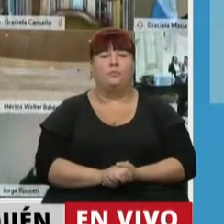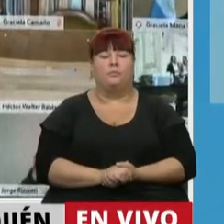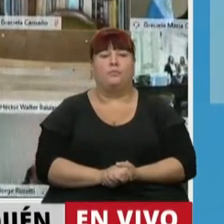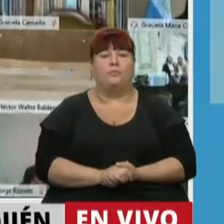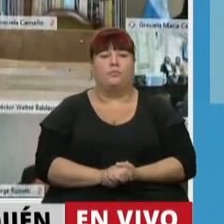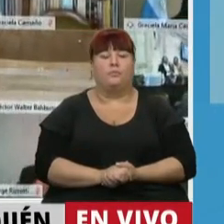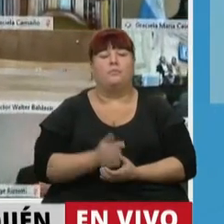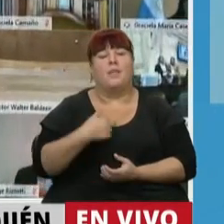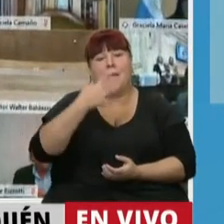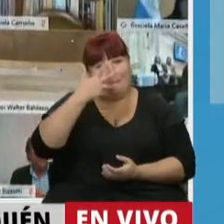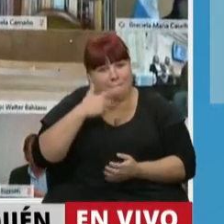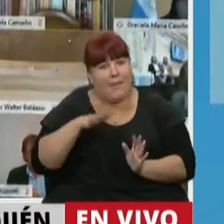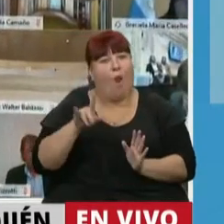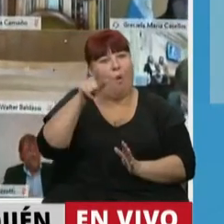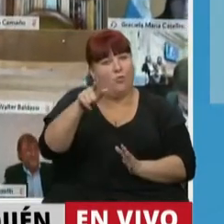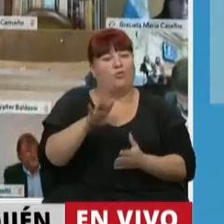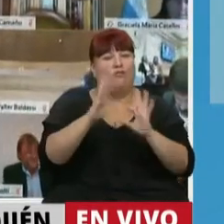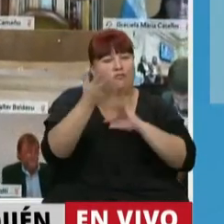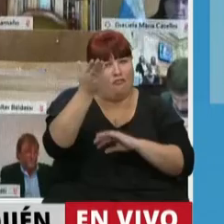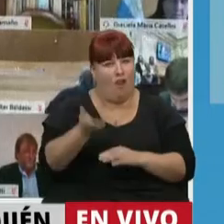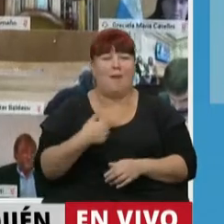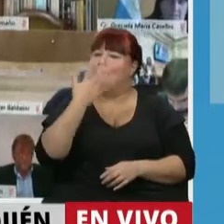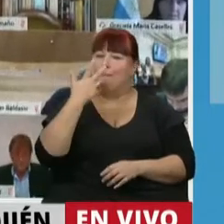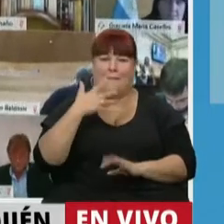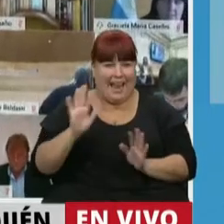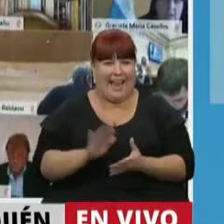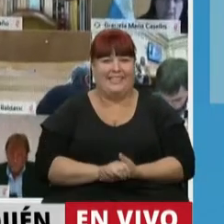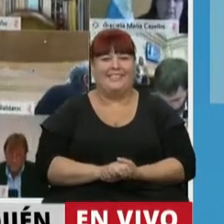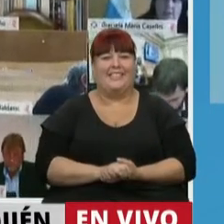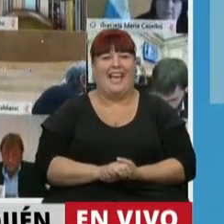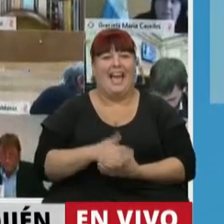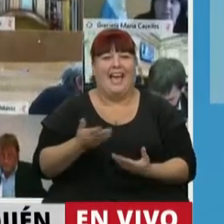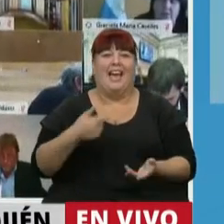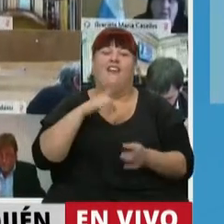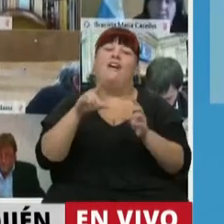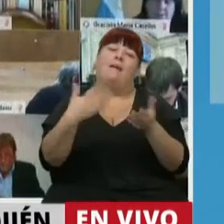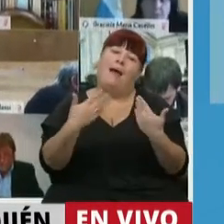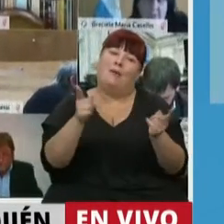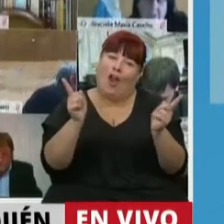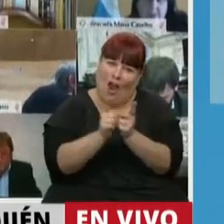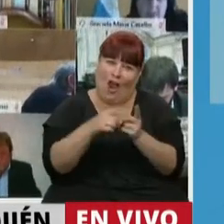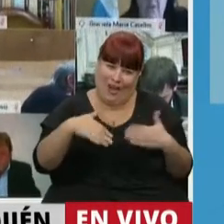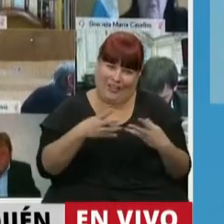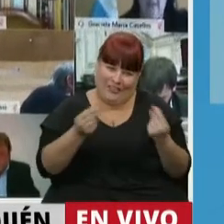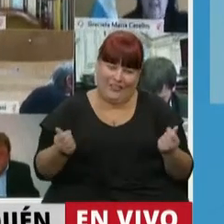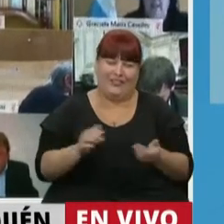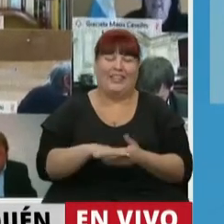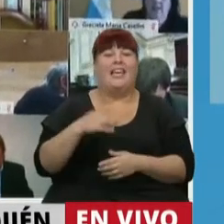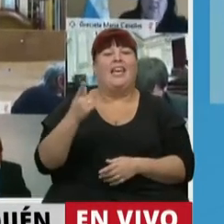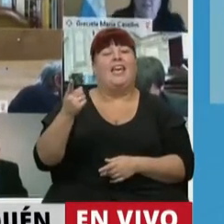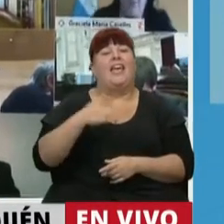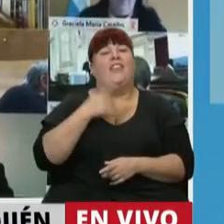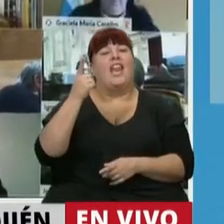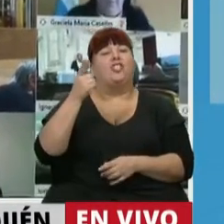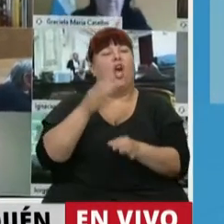Presidente, me gusta su gesto, me encanta, vamos, redondé. La doctora de Educación,